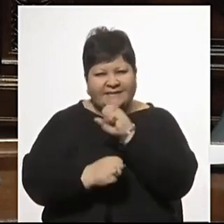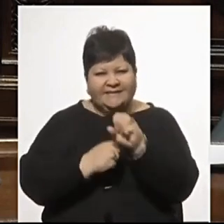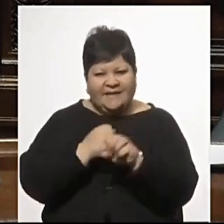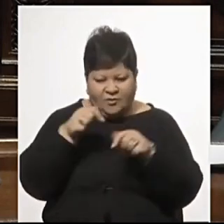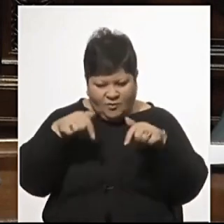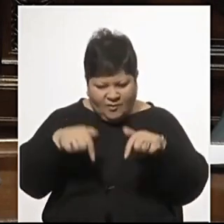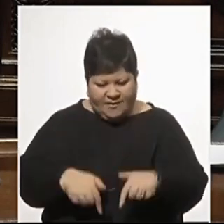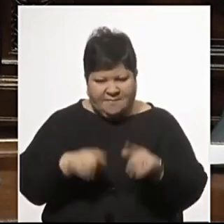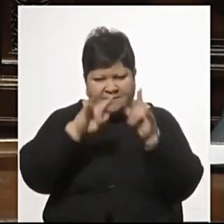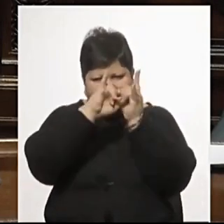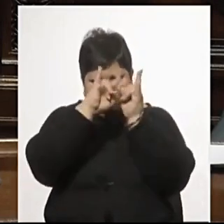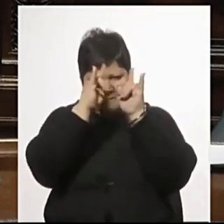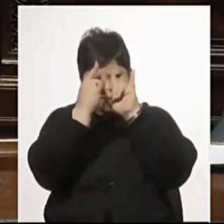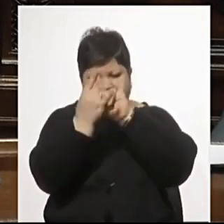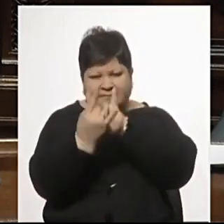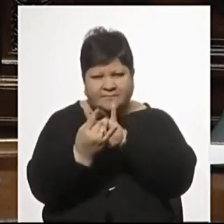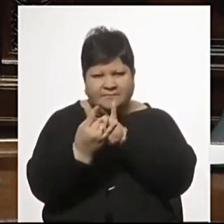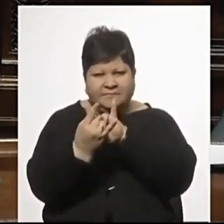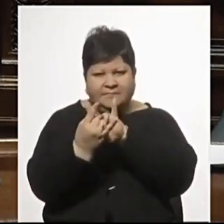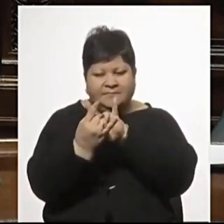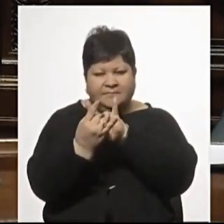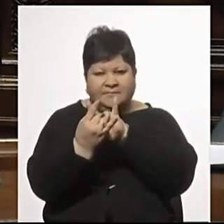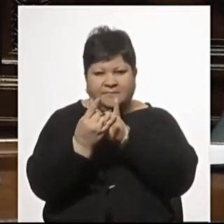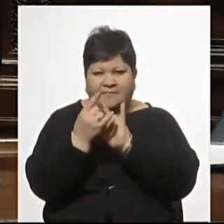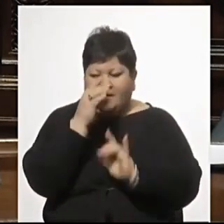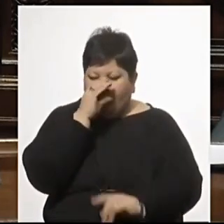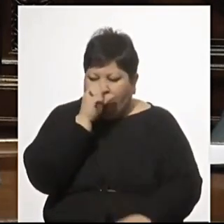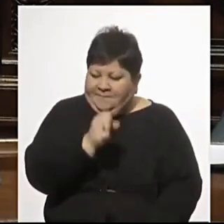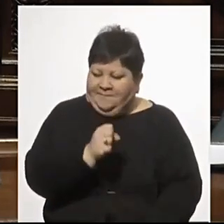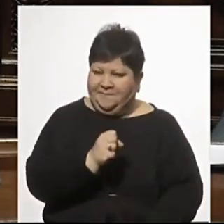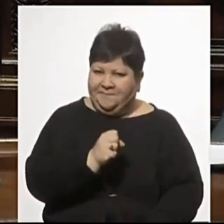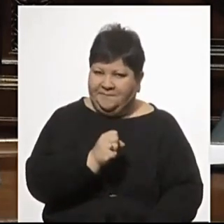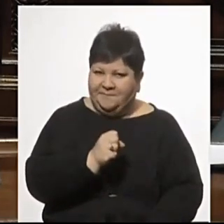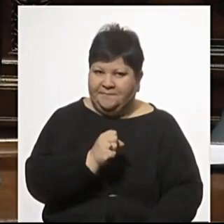casa me han soportado.